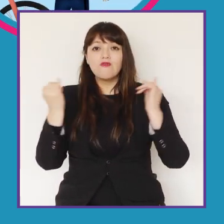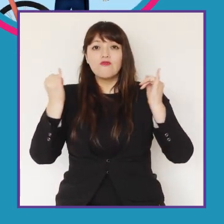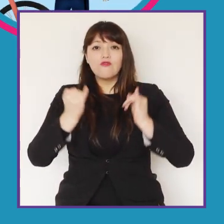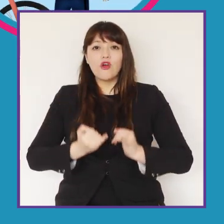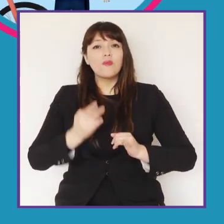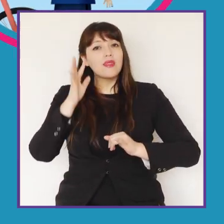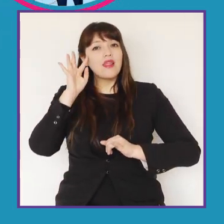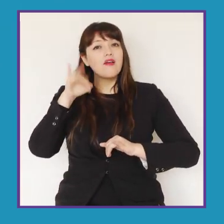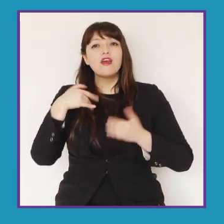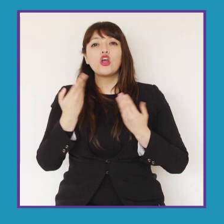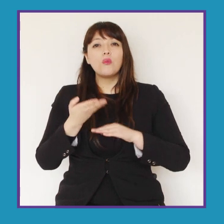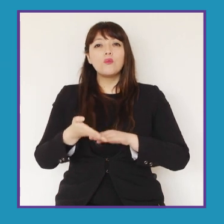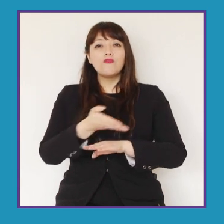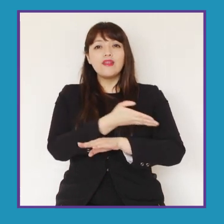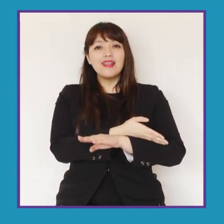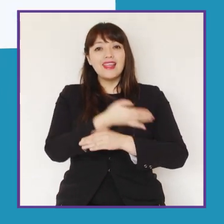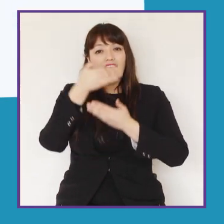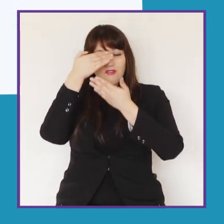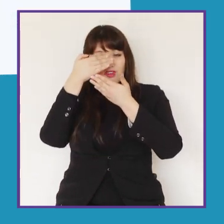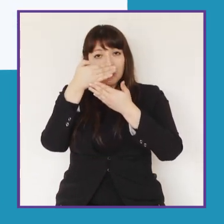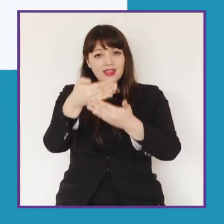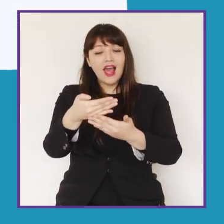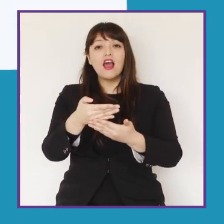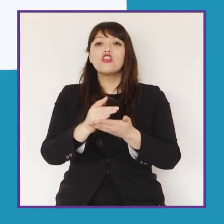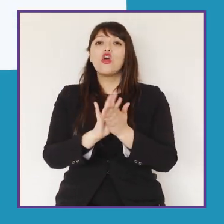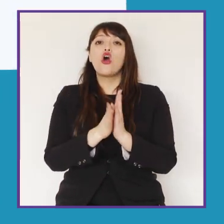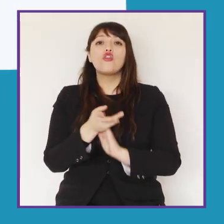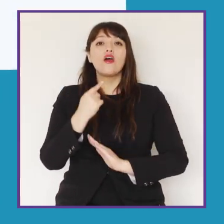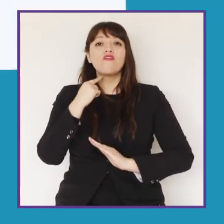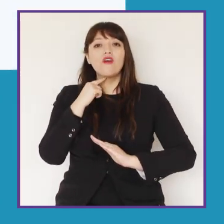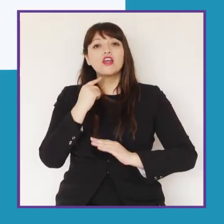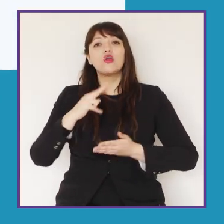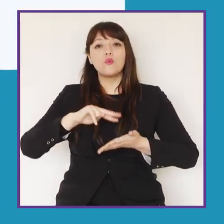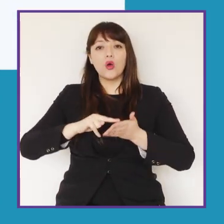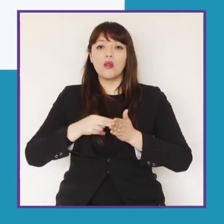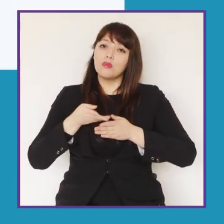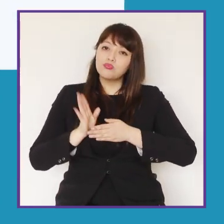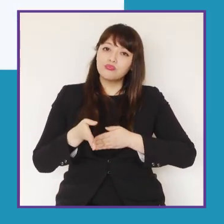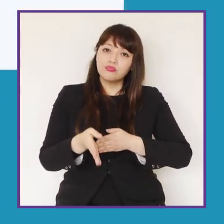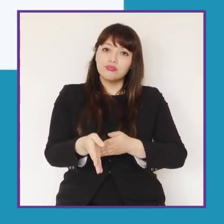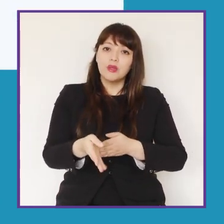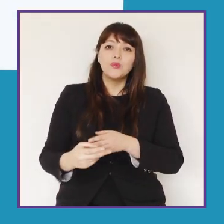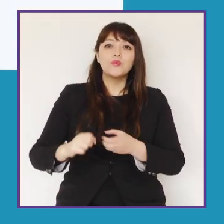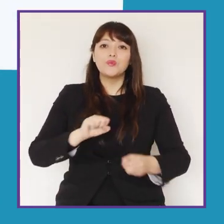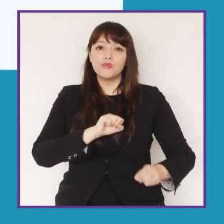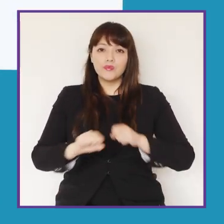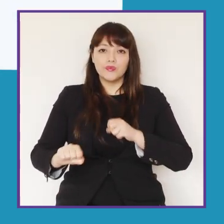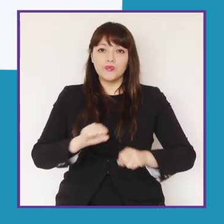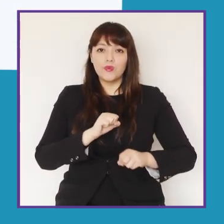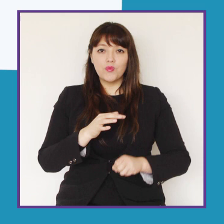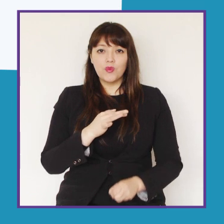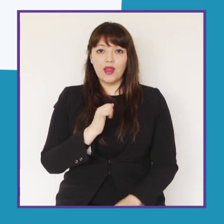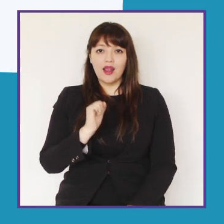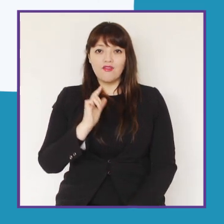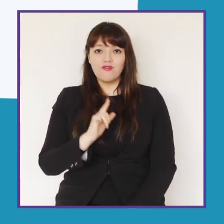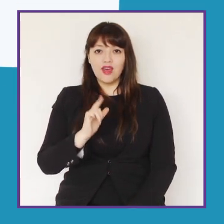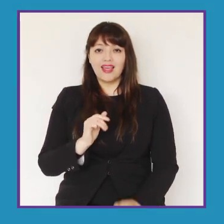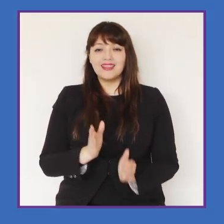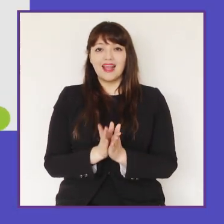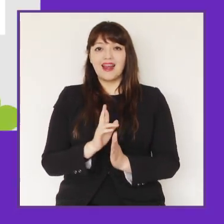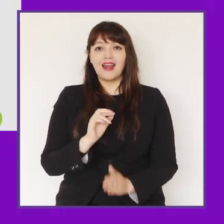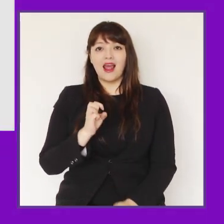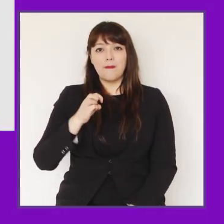contribuyan a prevenir y enfrentar los efectos que podría generar un evento sísmico provocado por la Falla San Ramón.